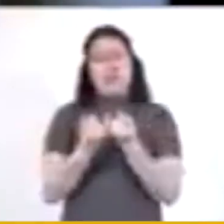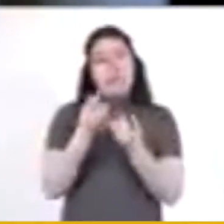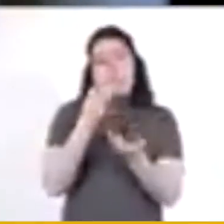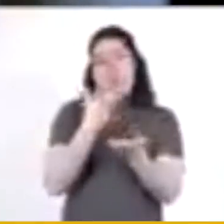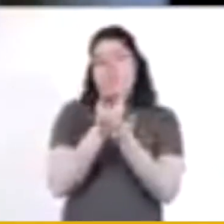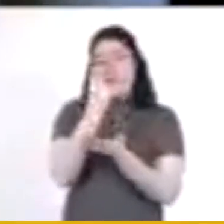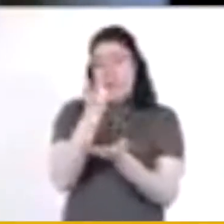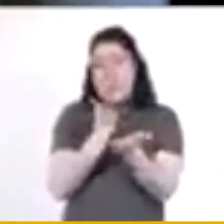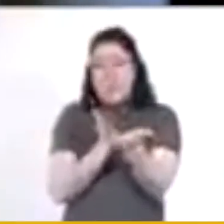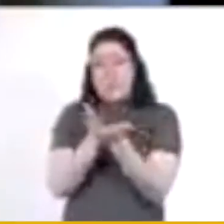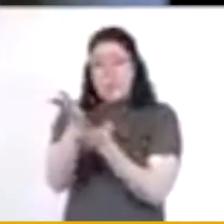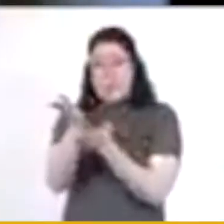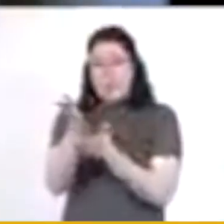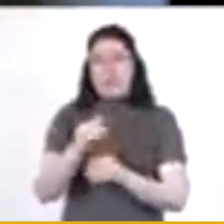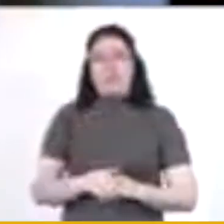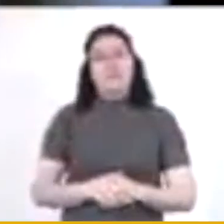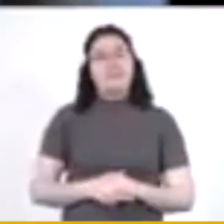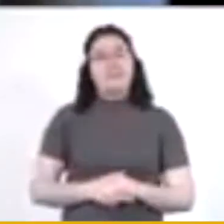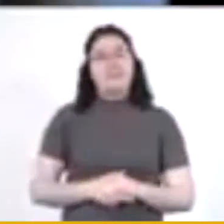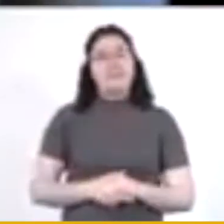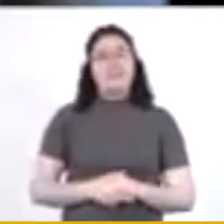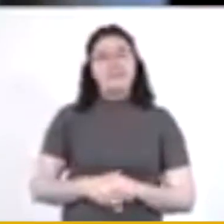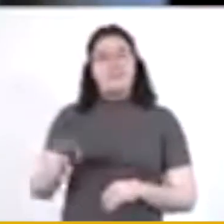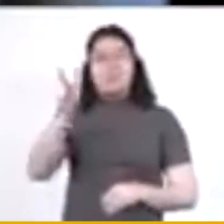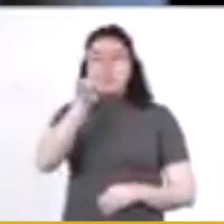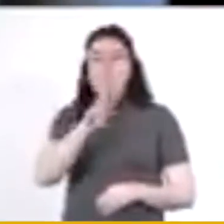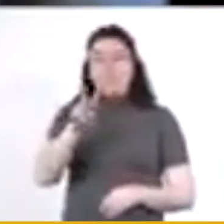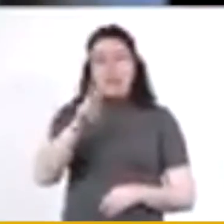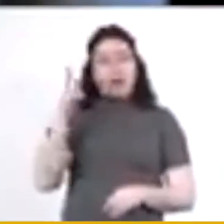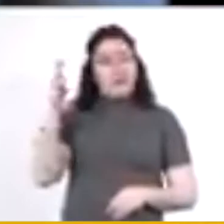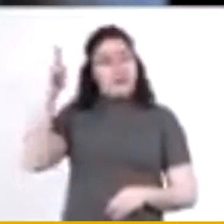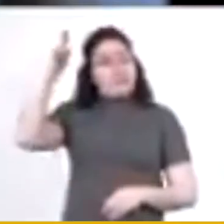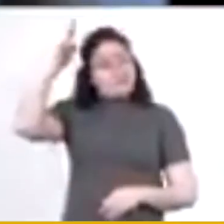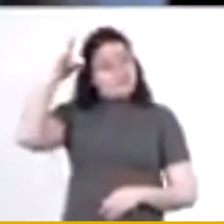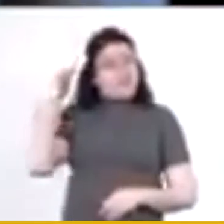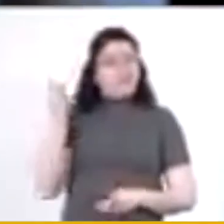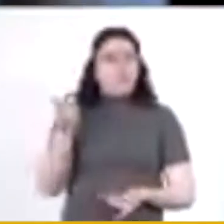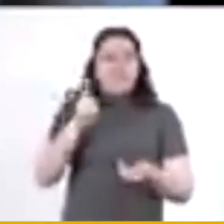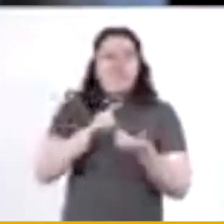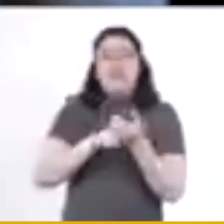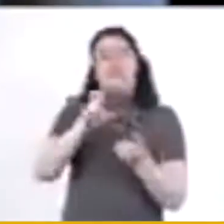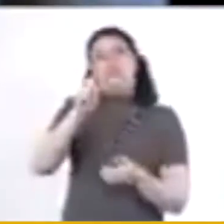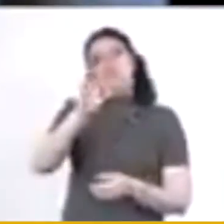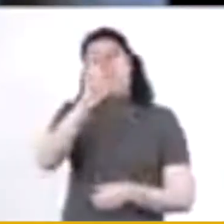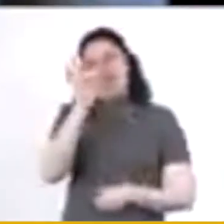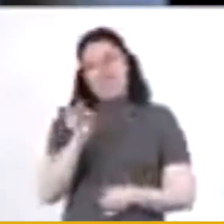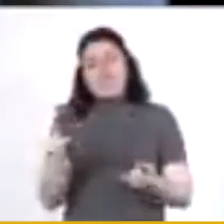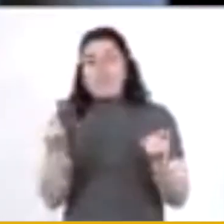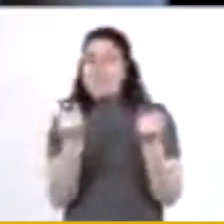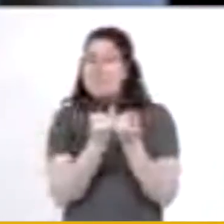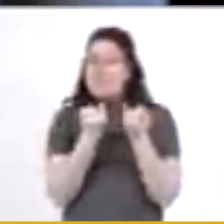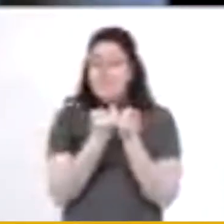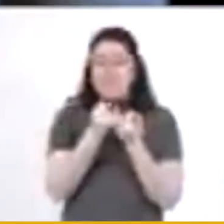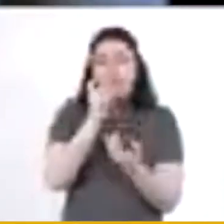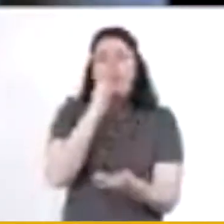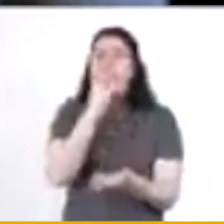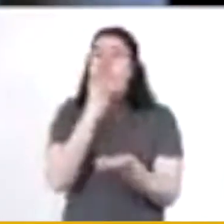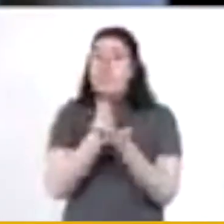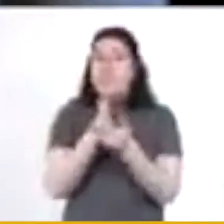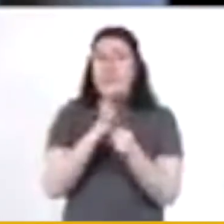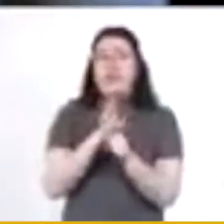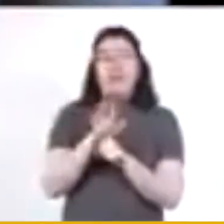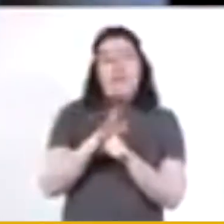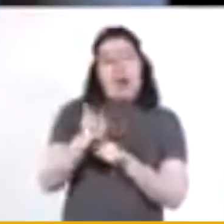peatonal. El viernes abrirán estéticas con 30% de capacidad y solamente